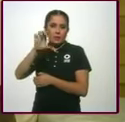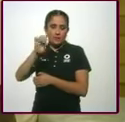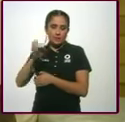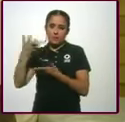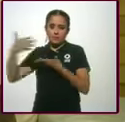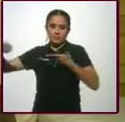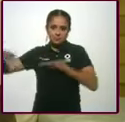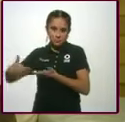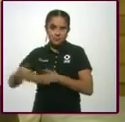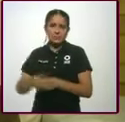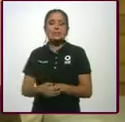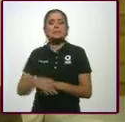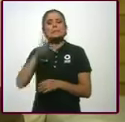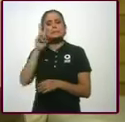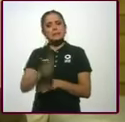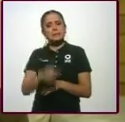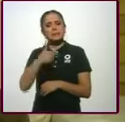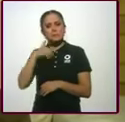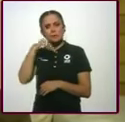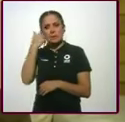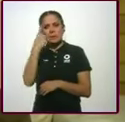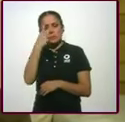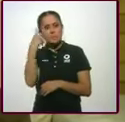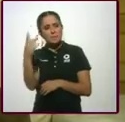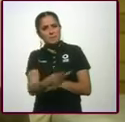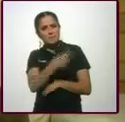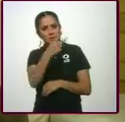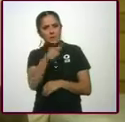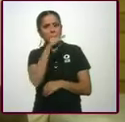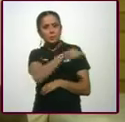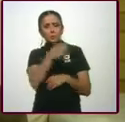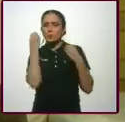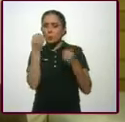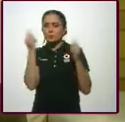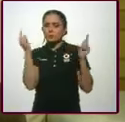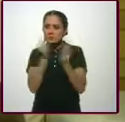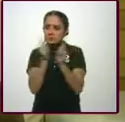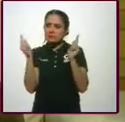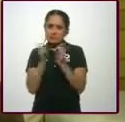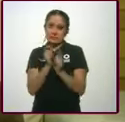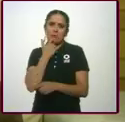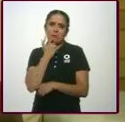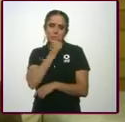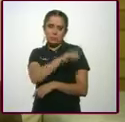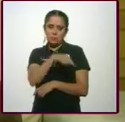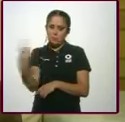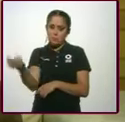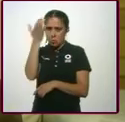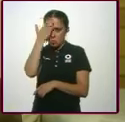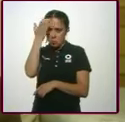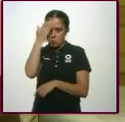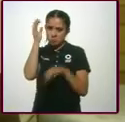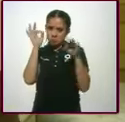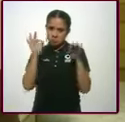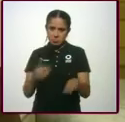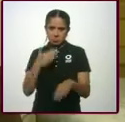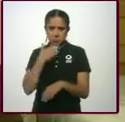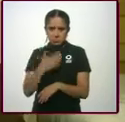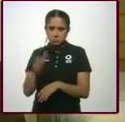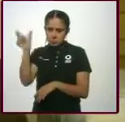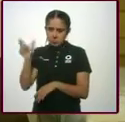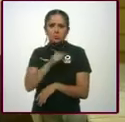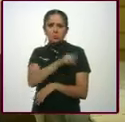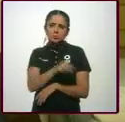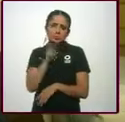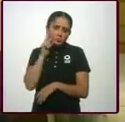preguntarte a alguien que ha estado cerca de Andrés Manuel, que lo conoce bien. ¿Cómo has visto